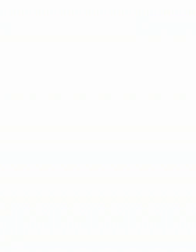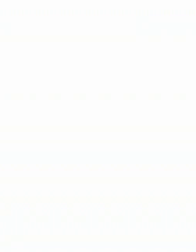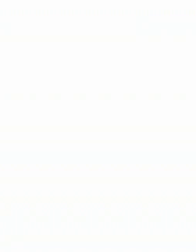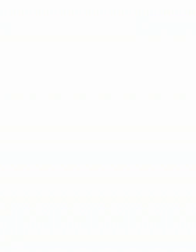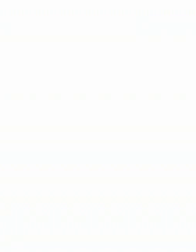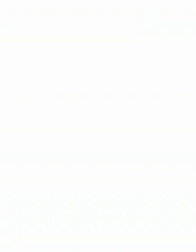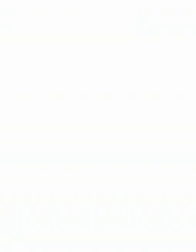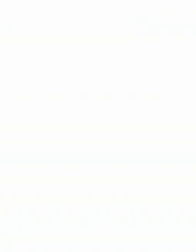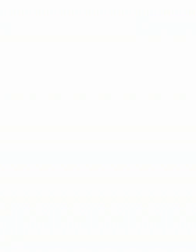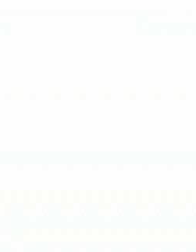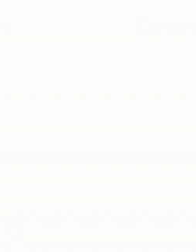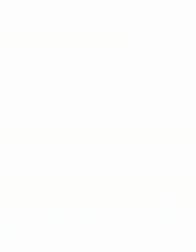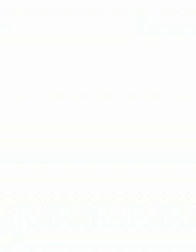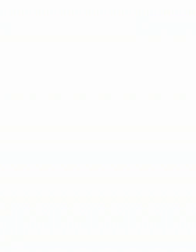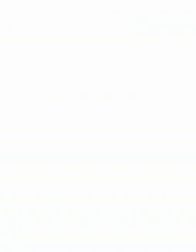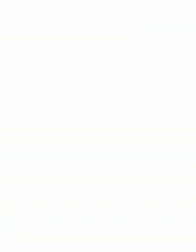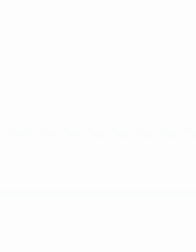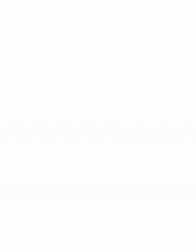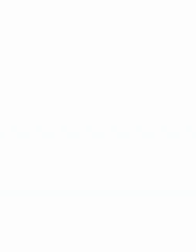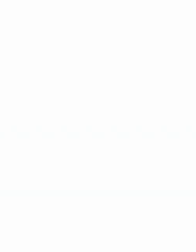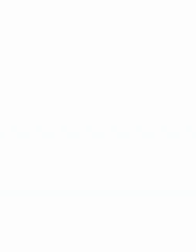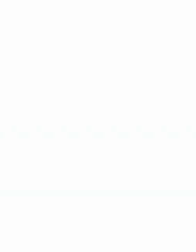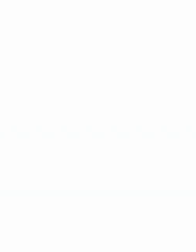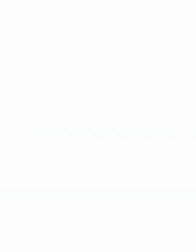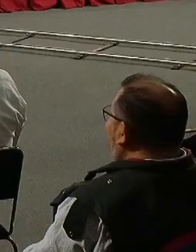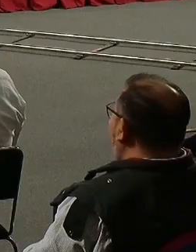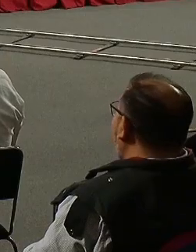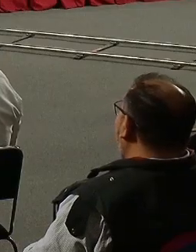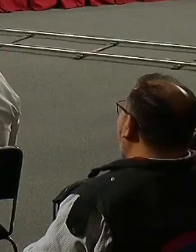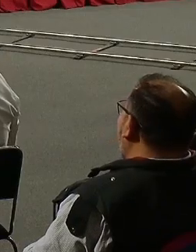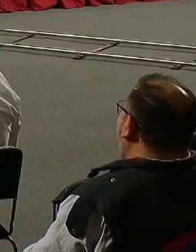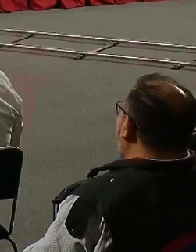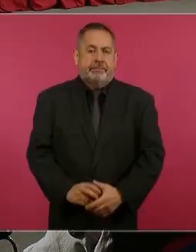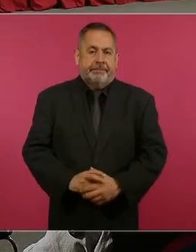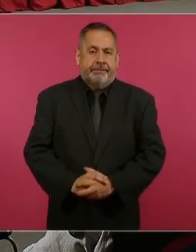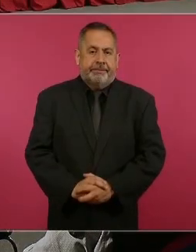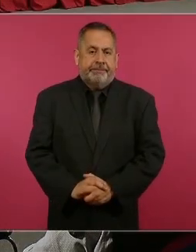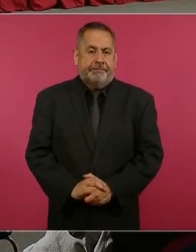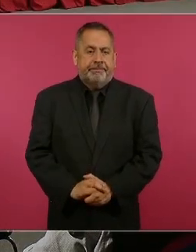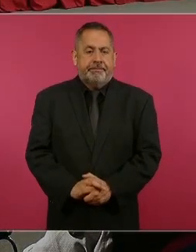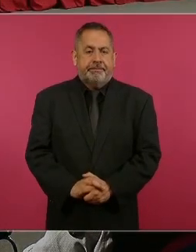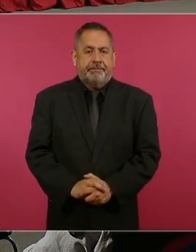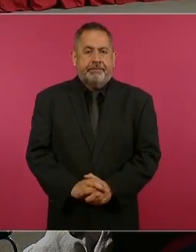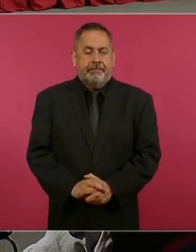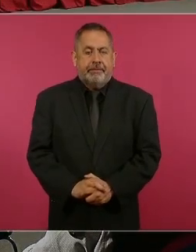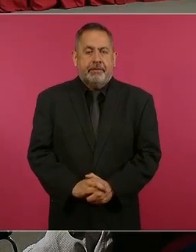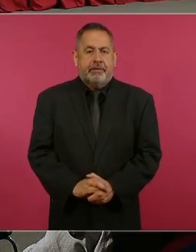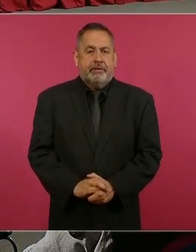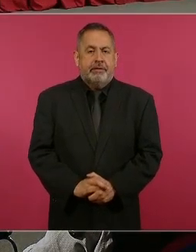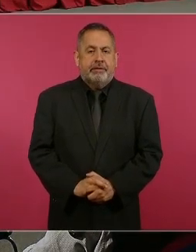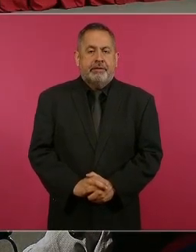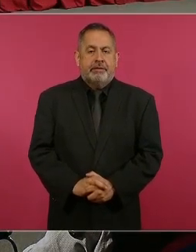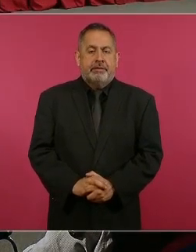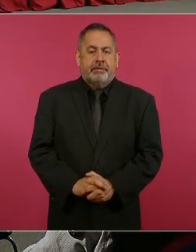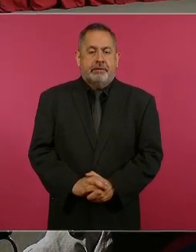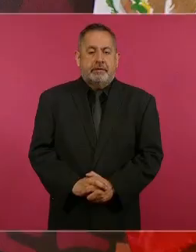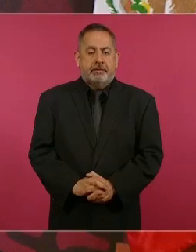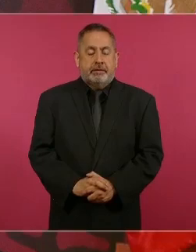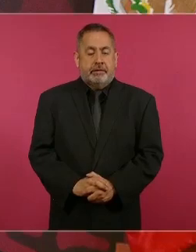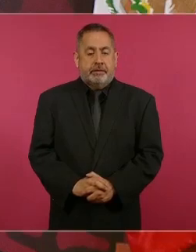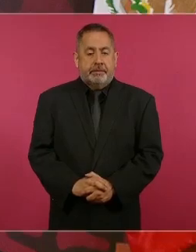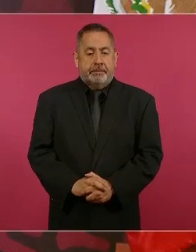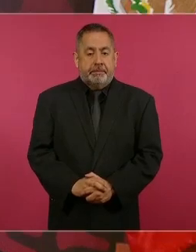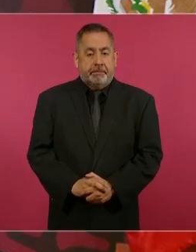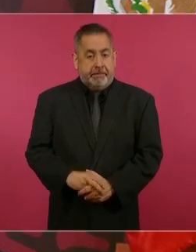desde el 2015,